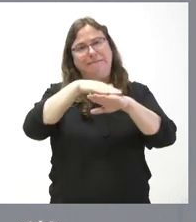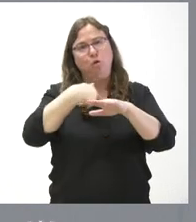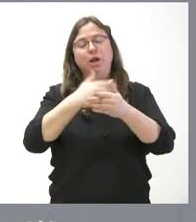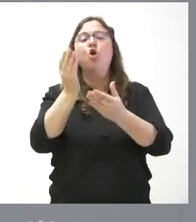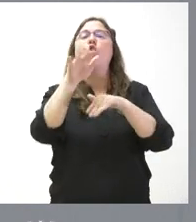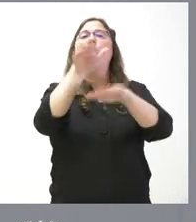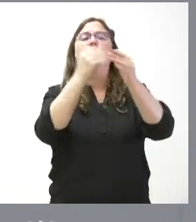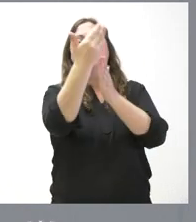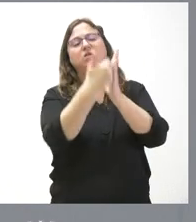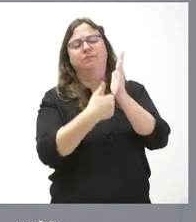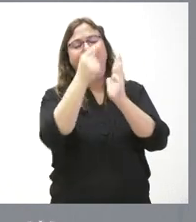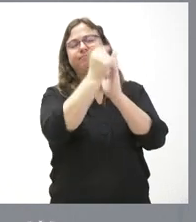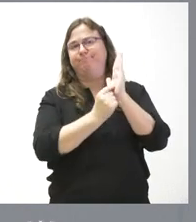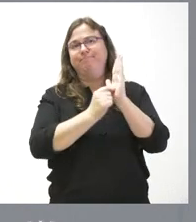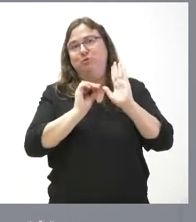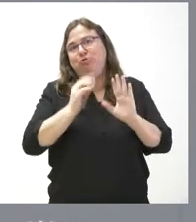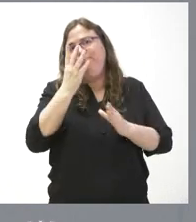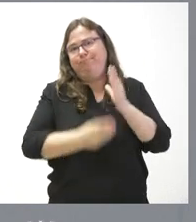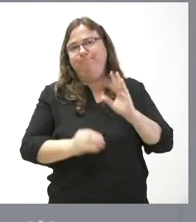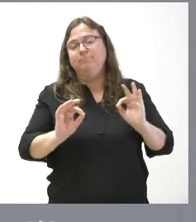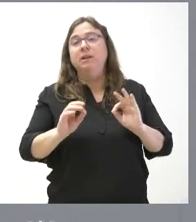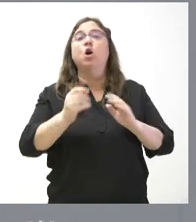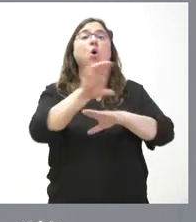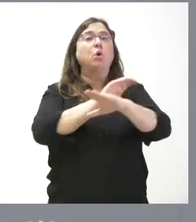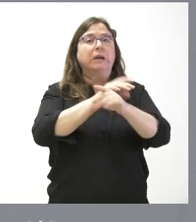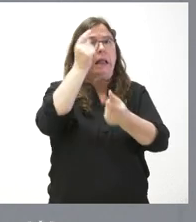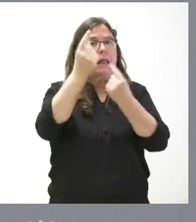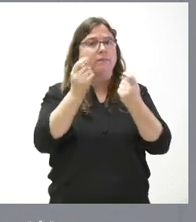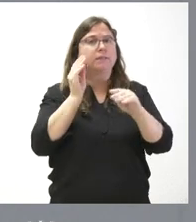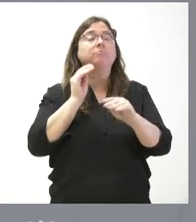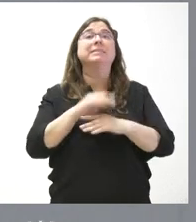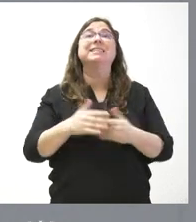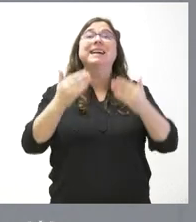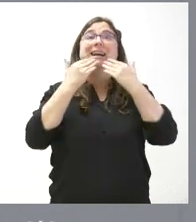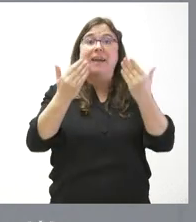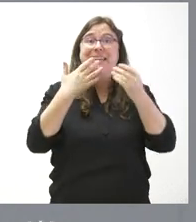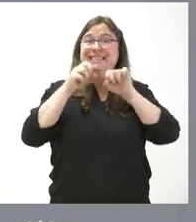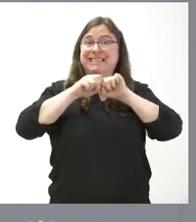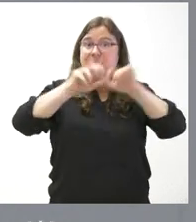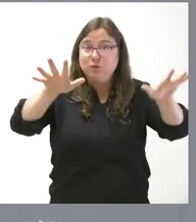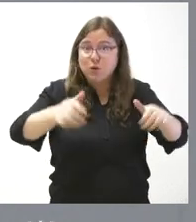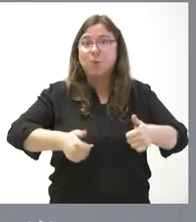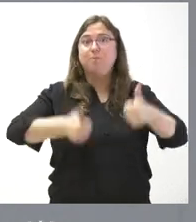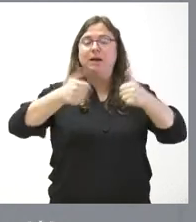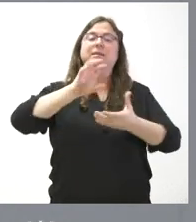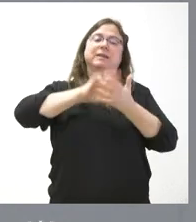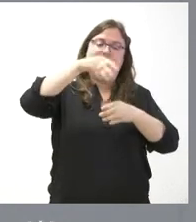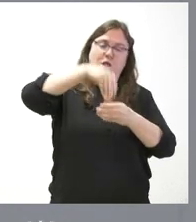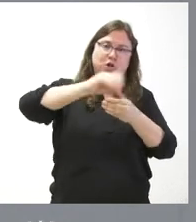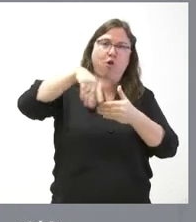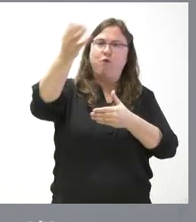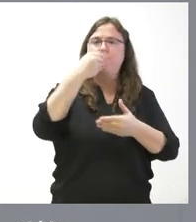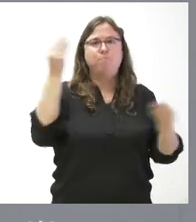convocatoria y ahí lo pueden analizar y la consejera les puede entregar más detalles. Y sí que les agradezco y cuanta más difusión se haga dentro y fuera de Castilla y León, mucho mejor.